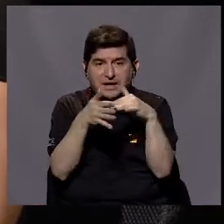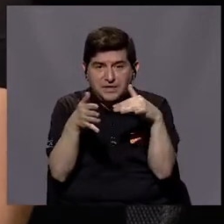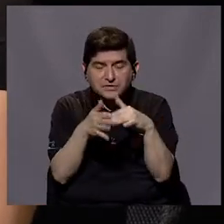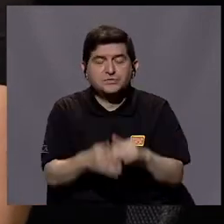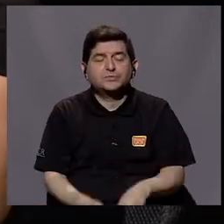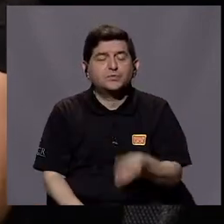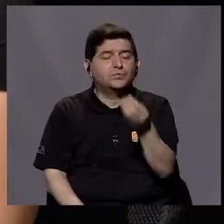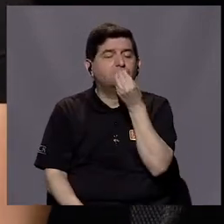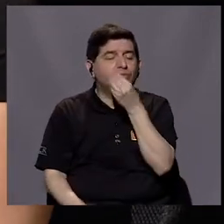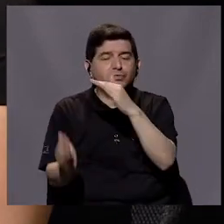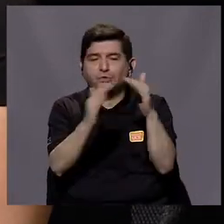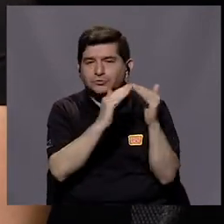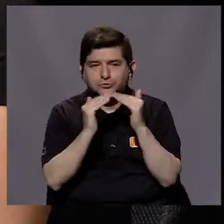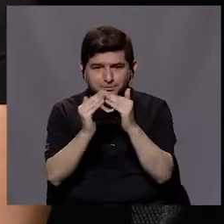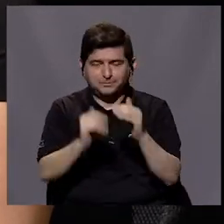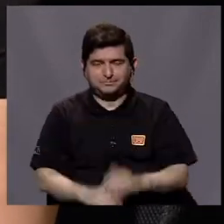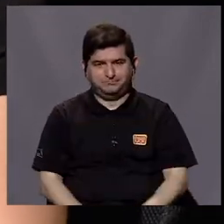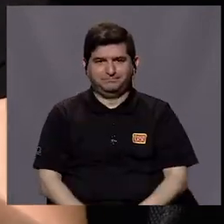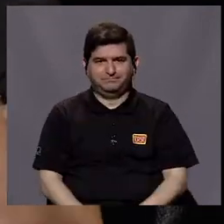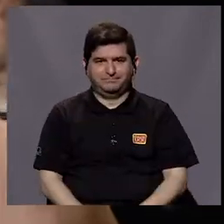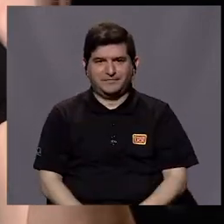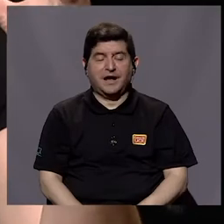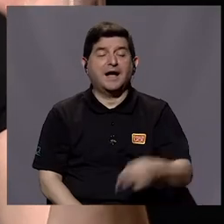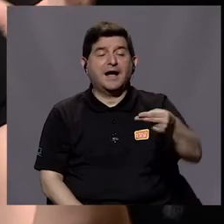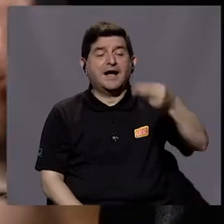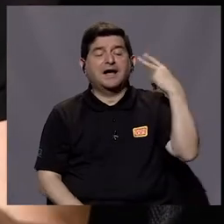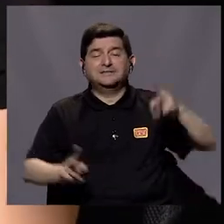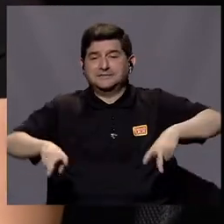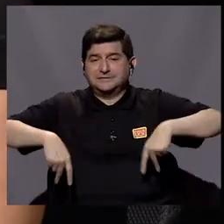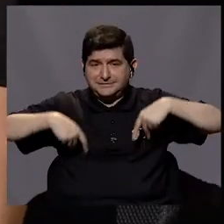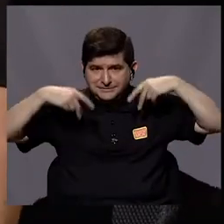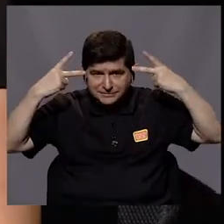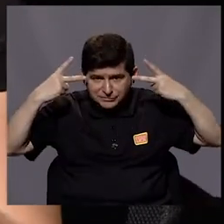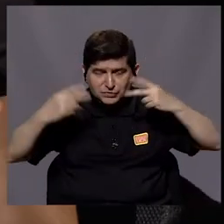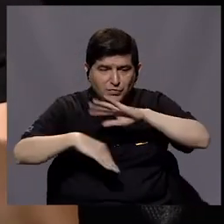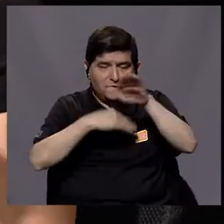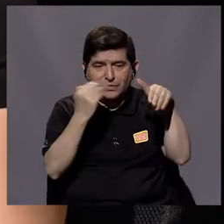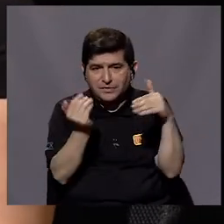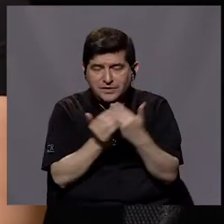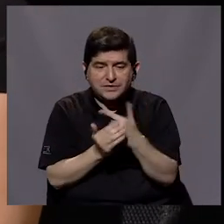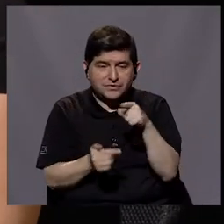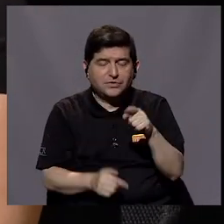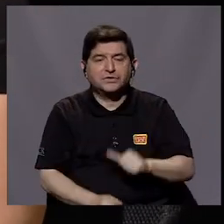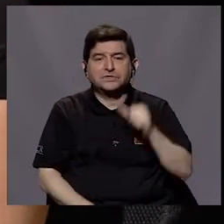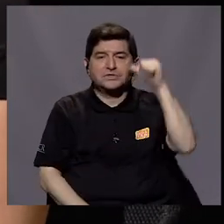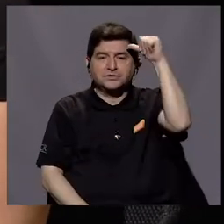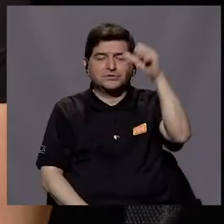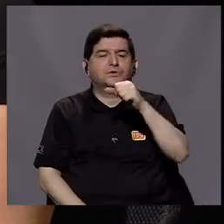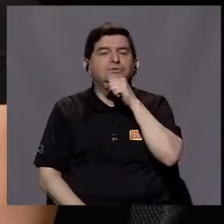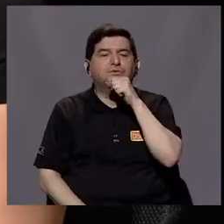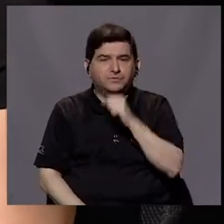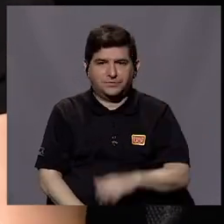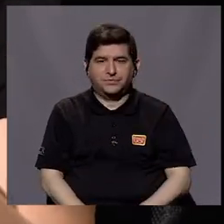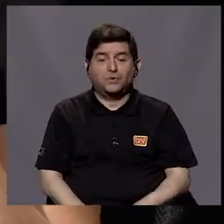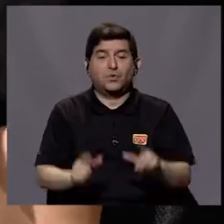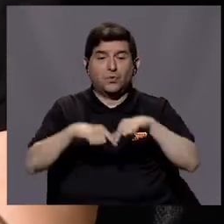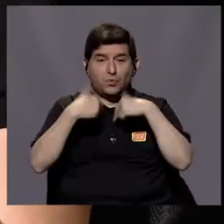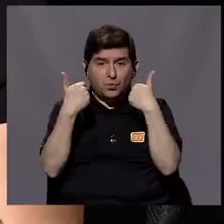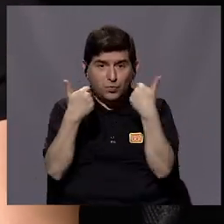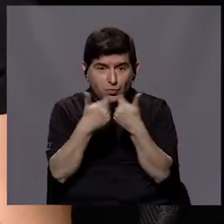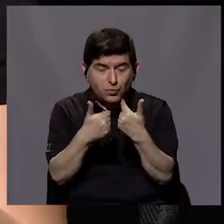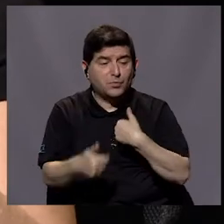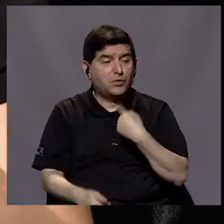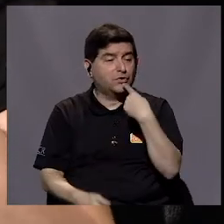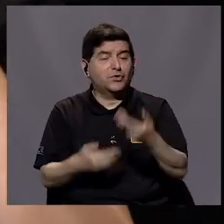estudios nutricionales de esta población. Hemos hecho historias de vida de todos estos adultos mayores. Ha sido un